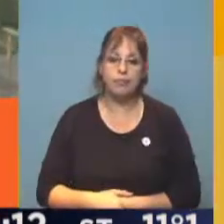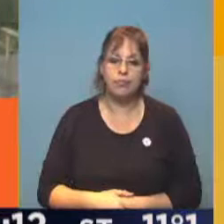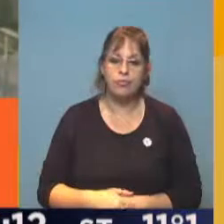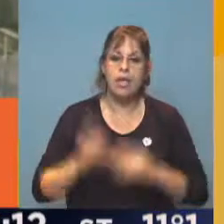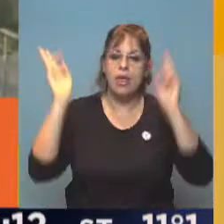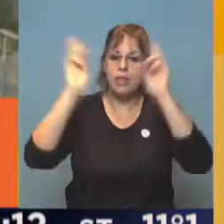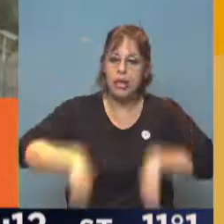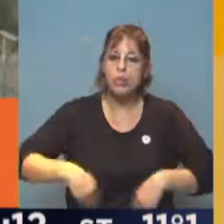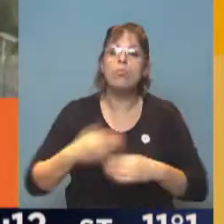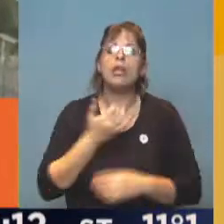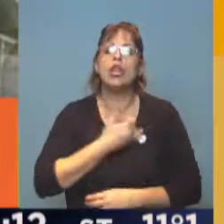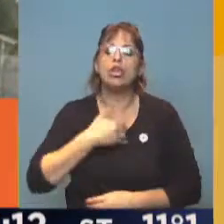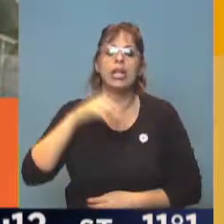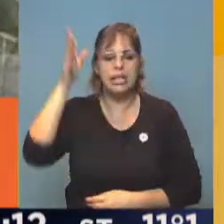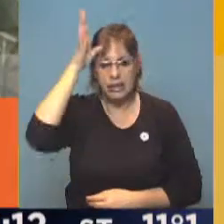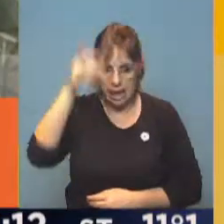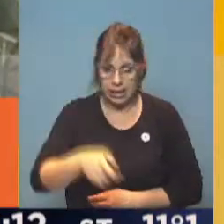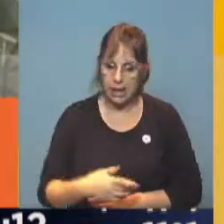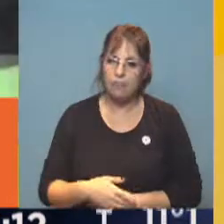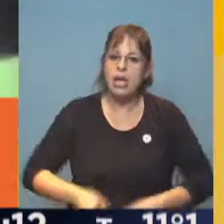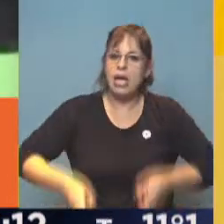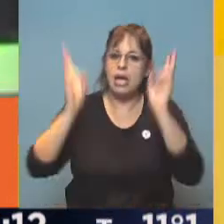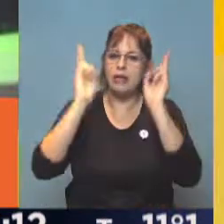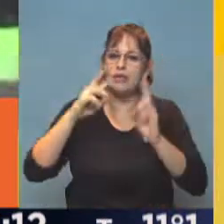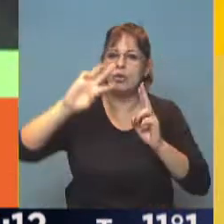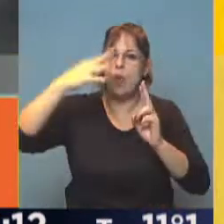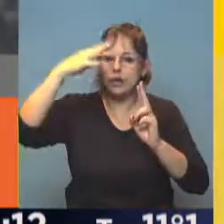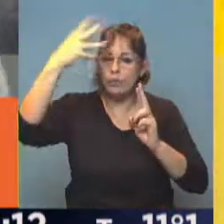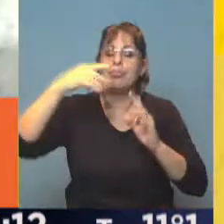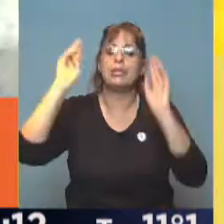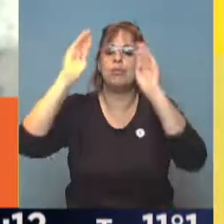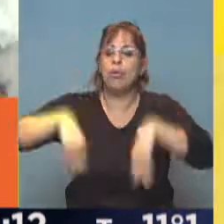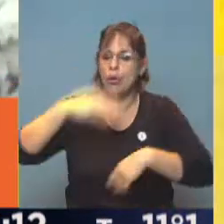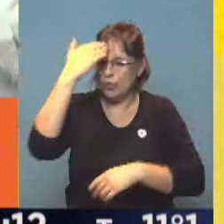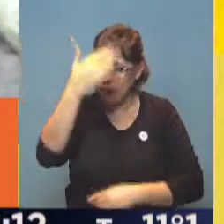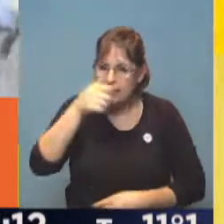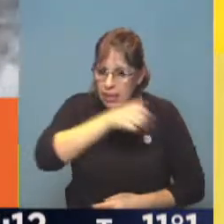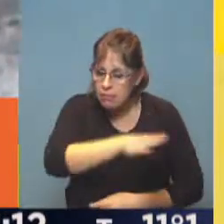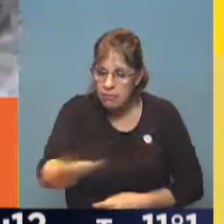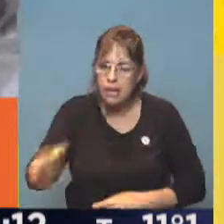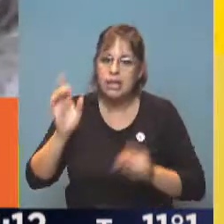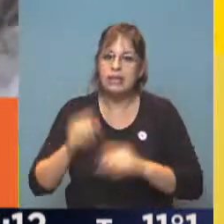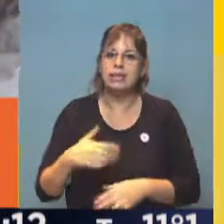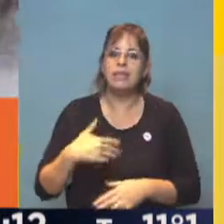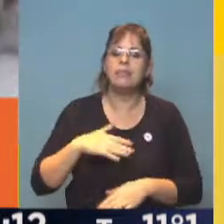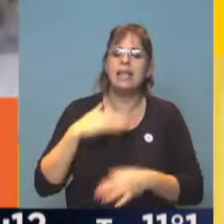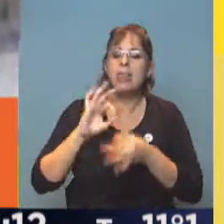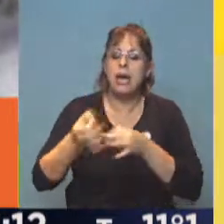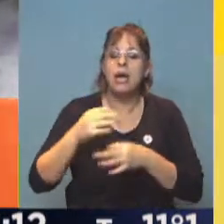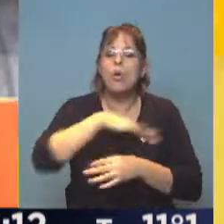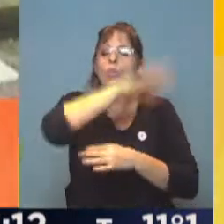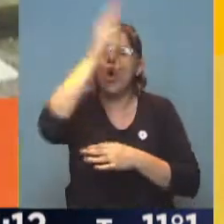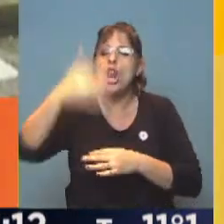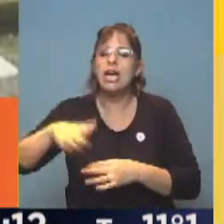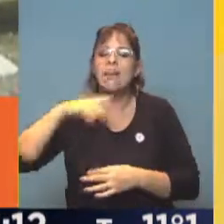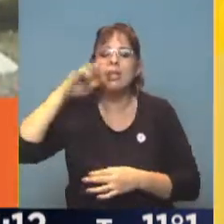derrumbe en Italia. Colapsó un edificio de cuatro plantas ubicado frente al mar y al pie del volcán Vesuvio en